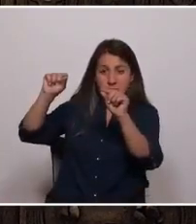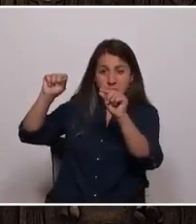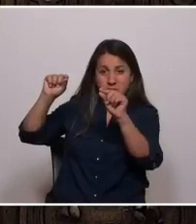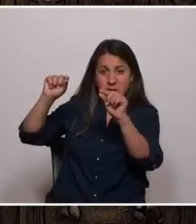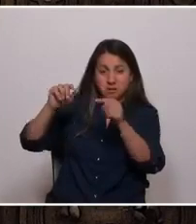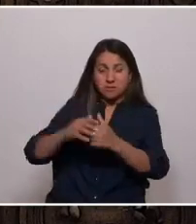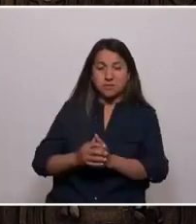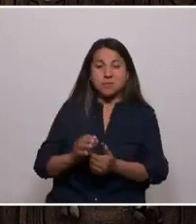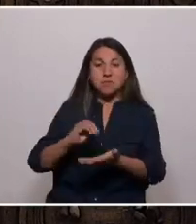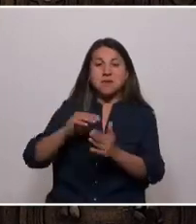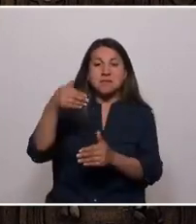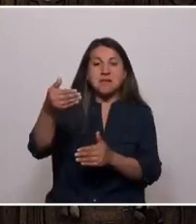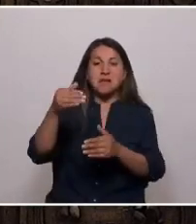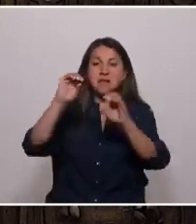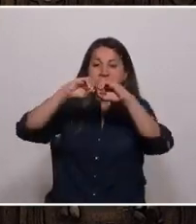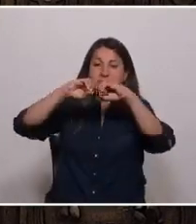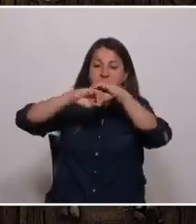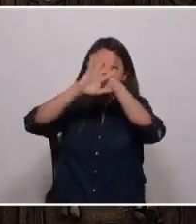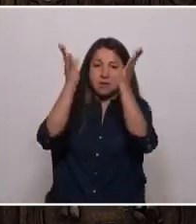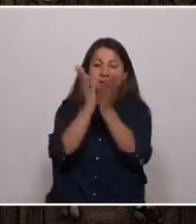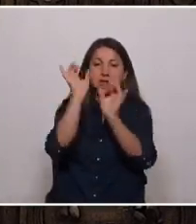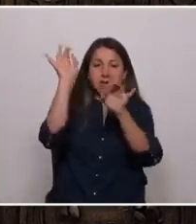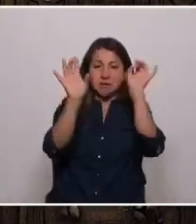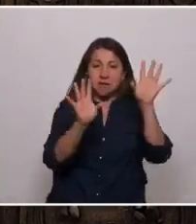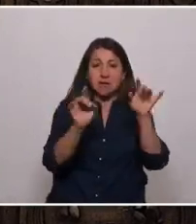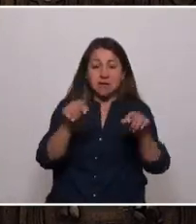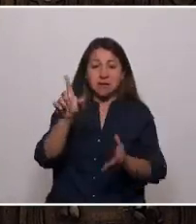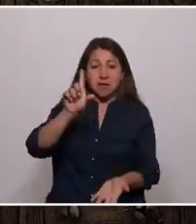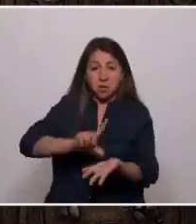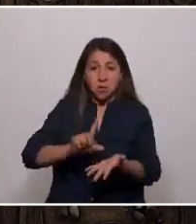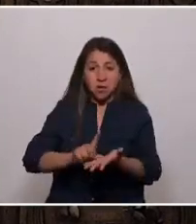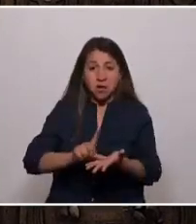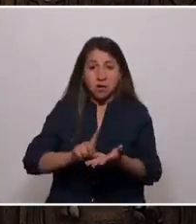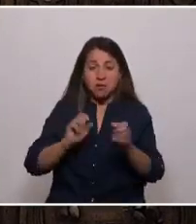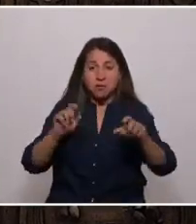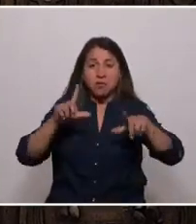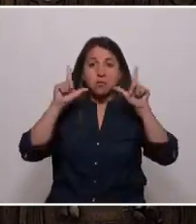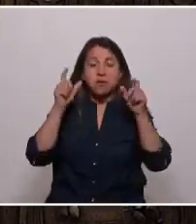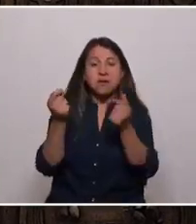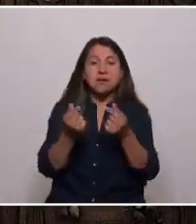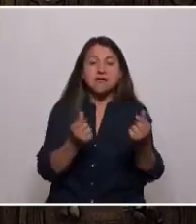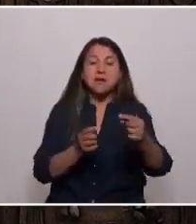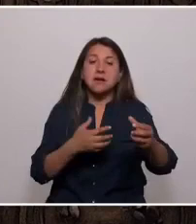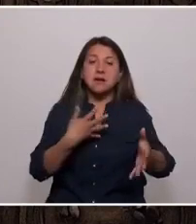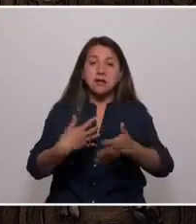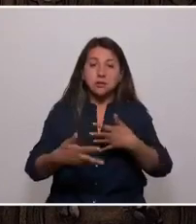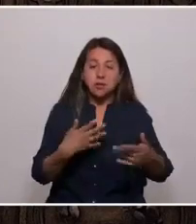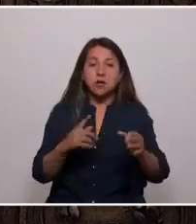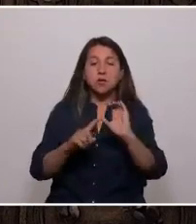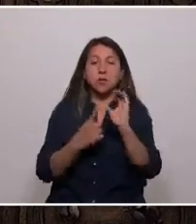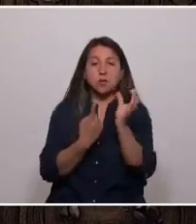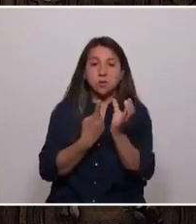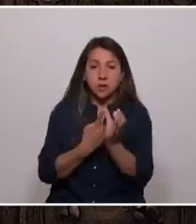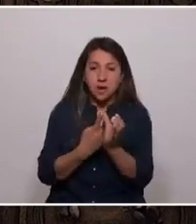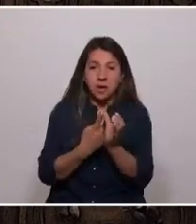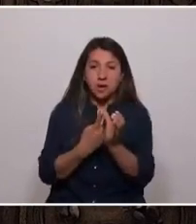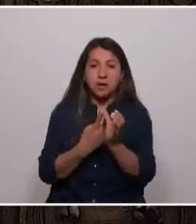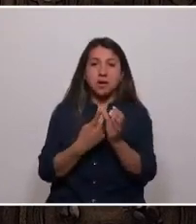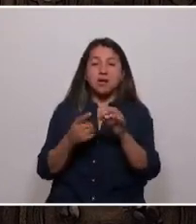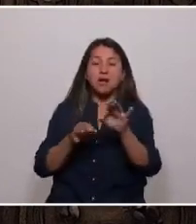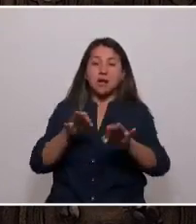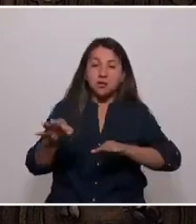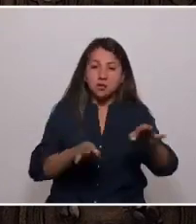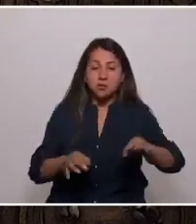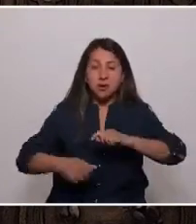astros. Vengo de este inigualable lugar, que destaca por su riqueza natural, cultural, arquitectónica,